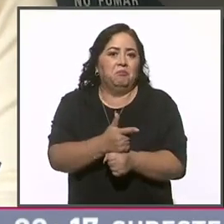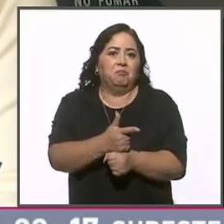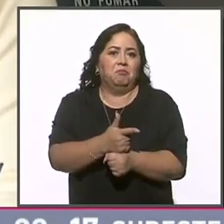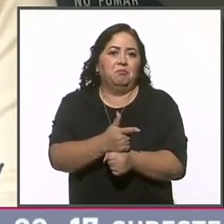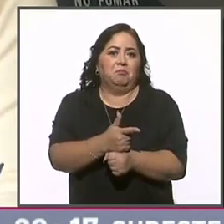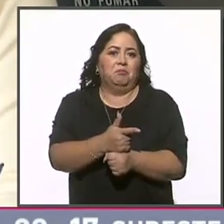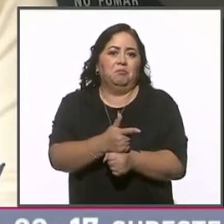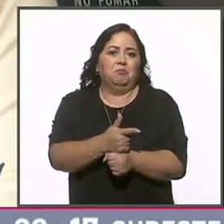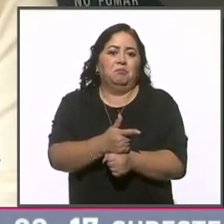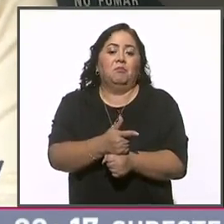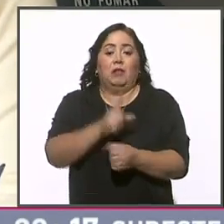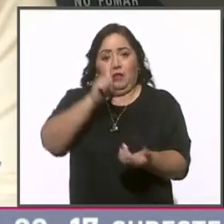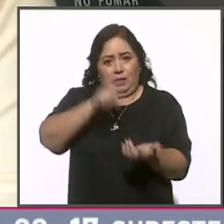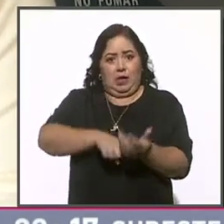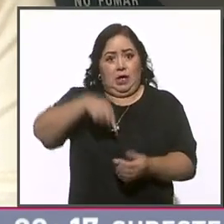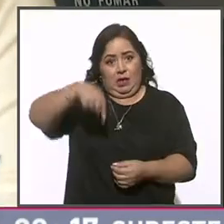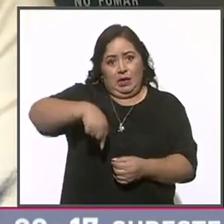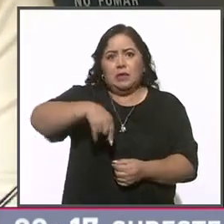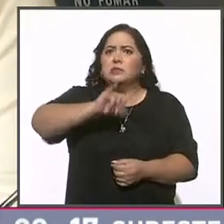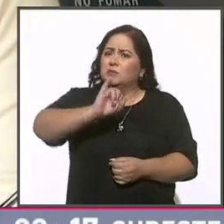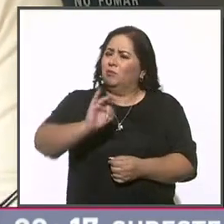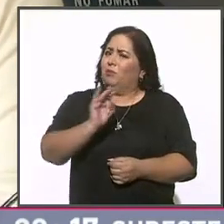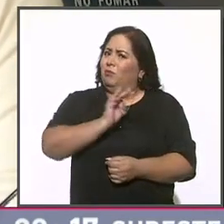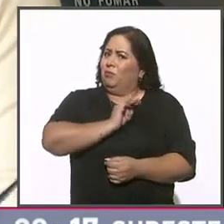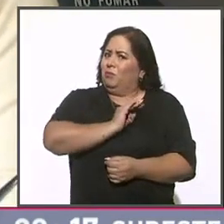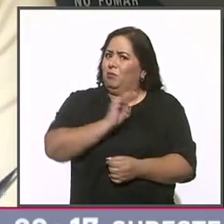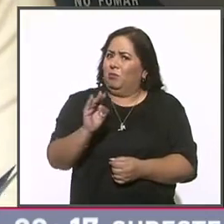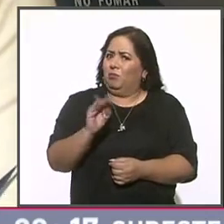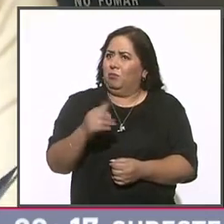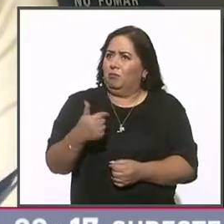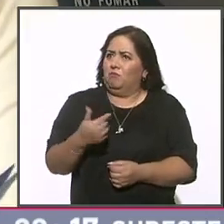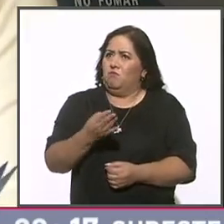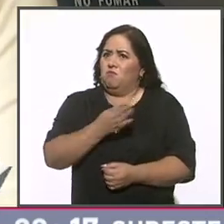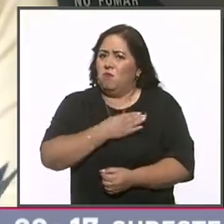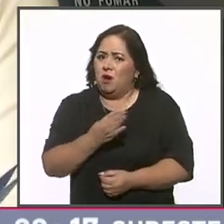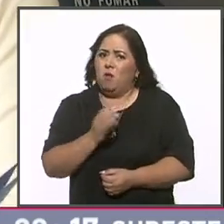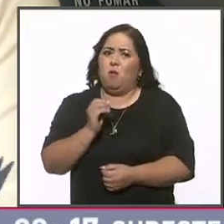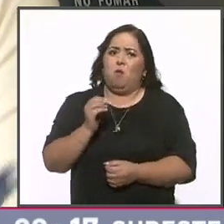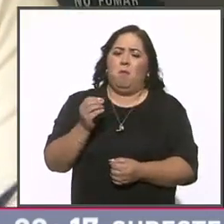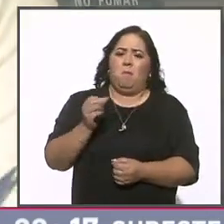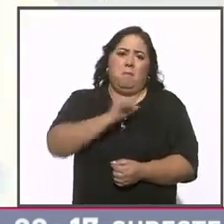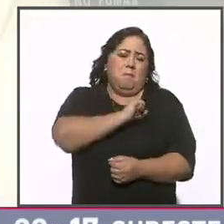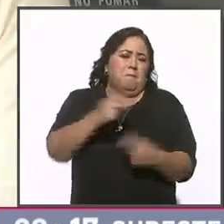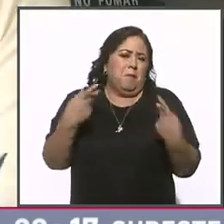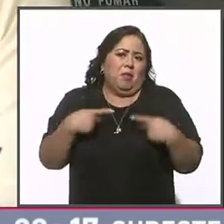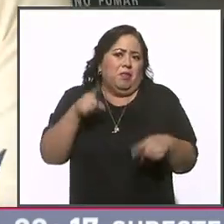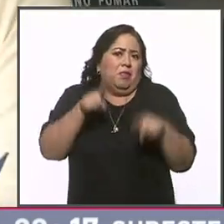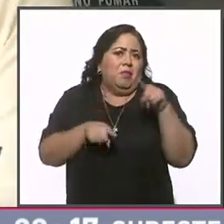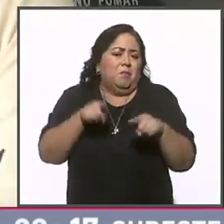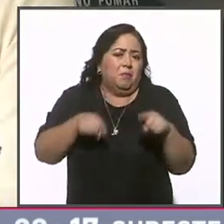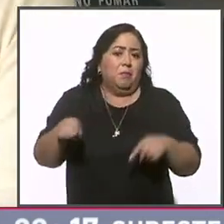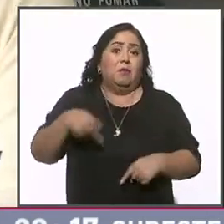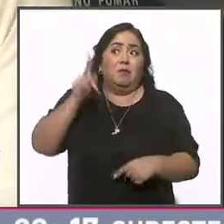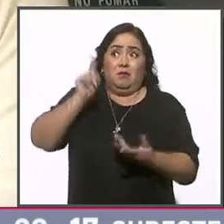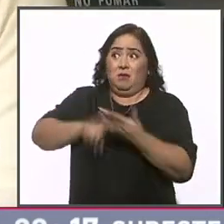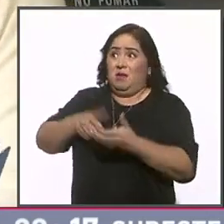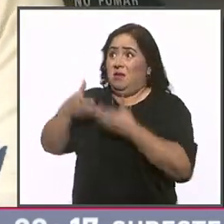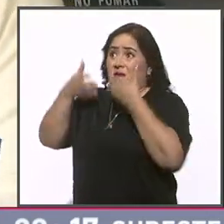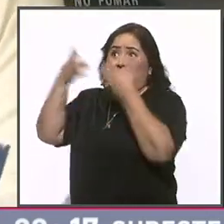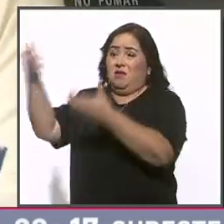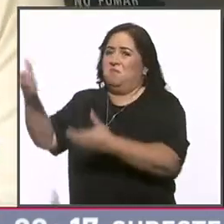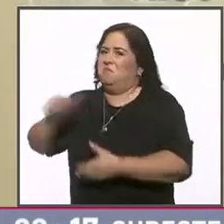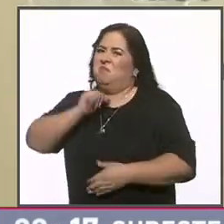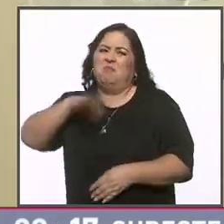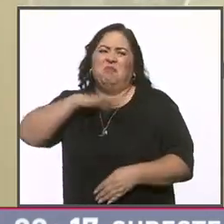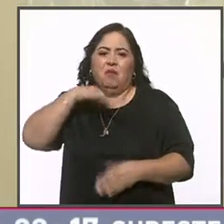que aquí puede ser buena persona o mala persona, ya dependiendo de ti. Lo que no hacía en la calle, lo